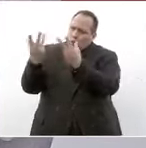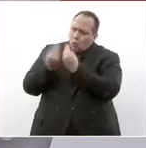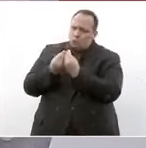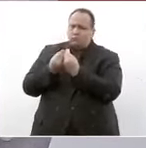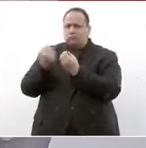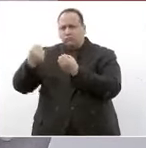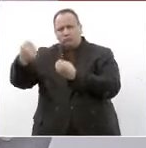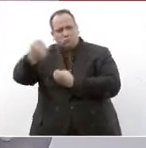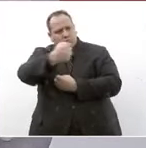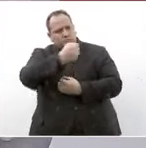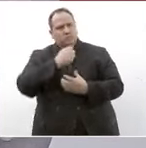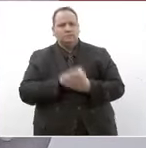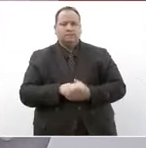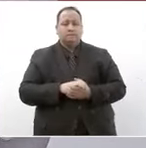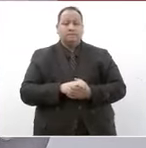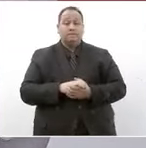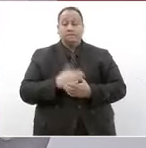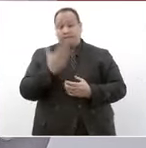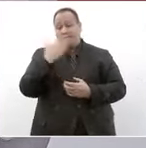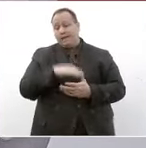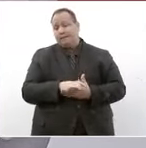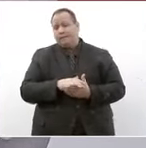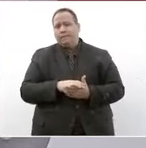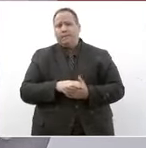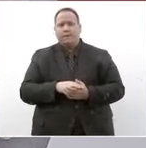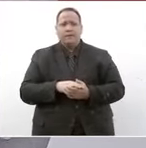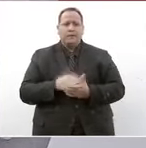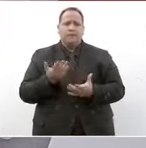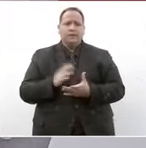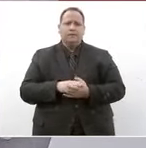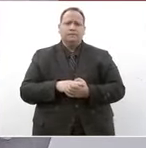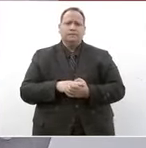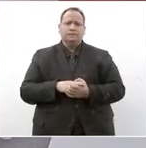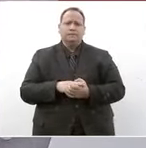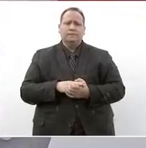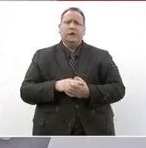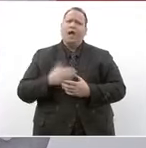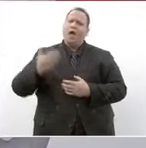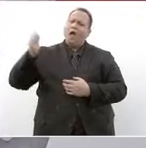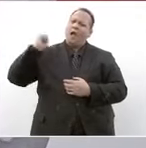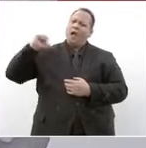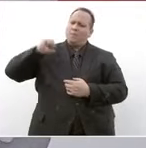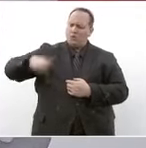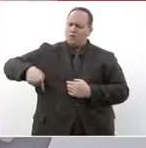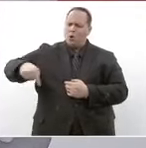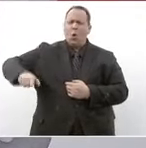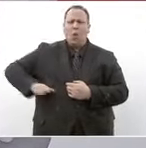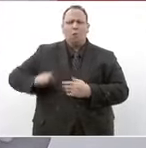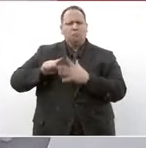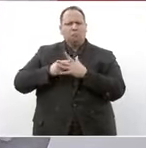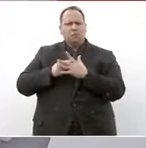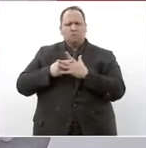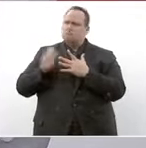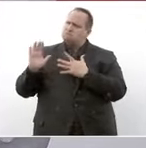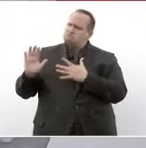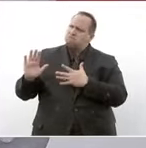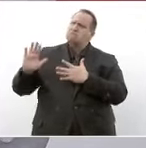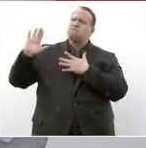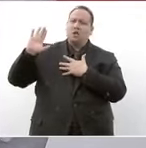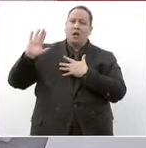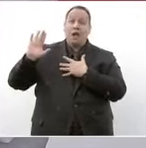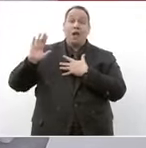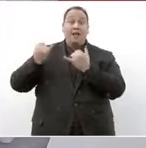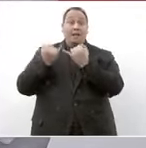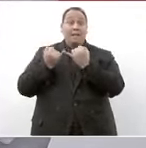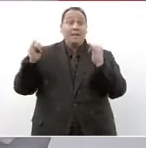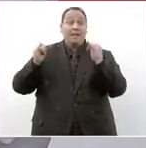Como ha sido el compromiso desde el inicio de este gobierno, se inaugura